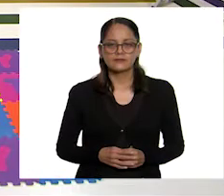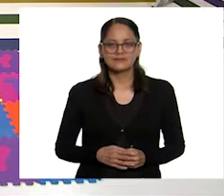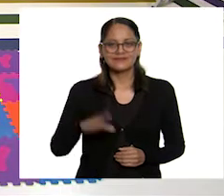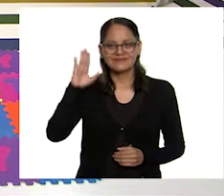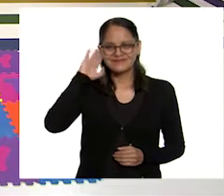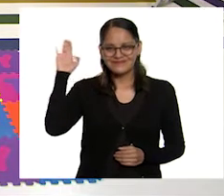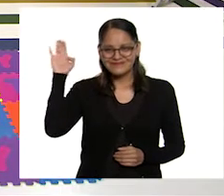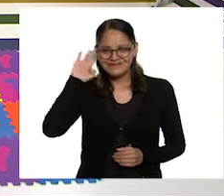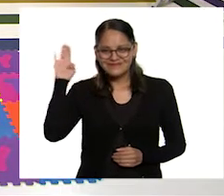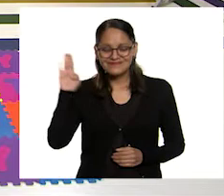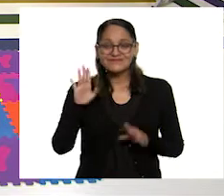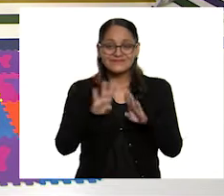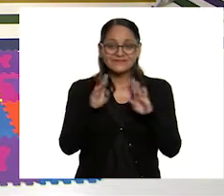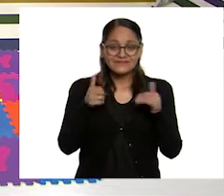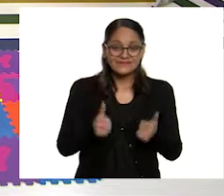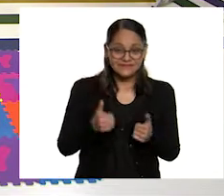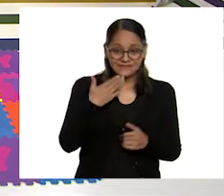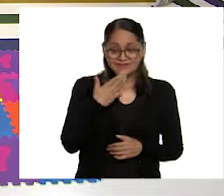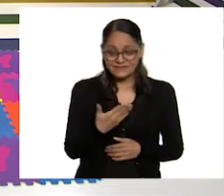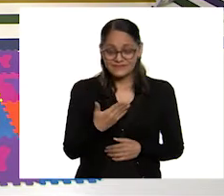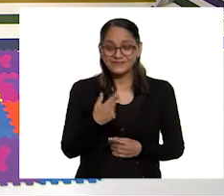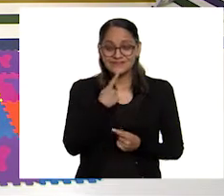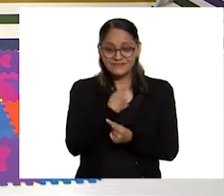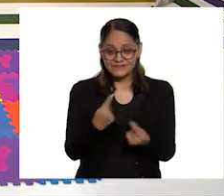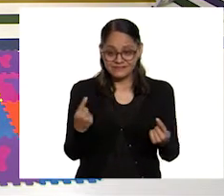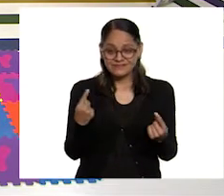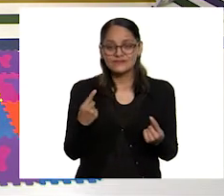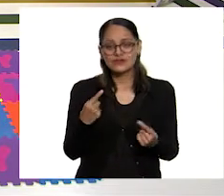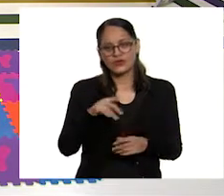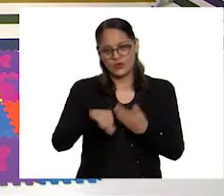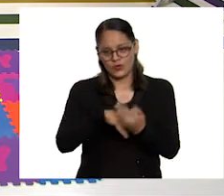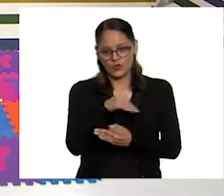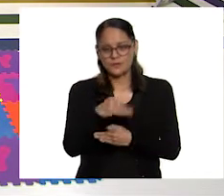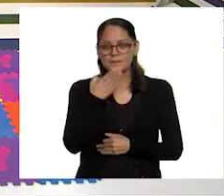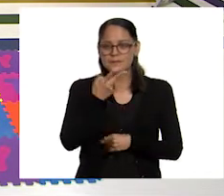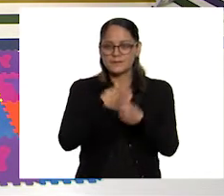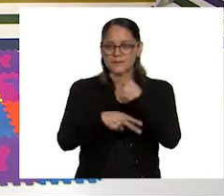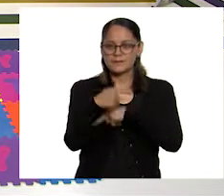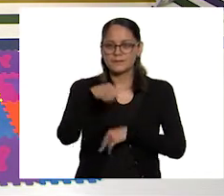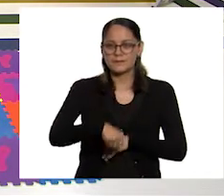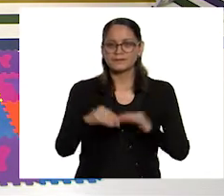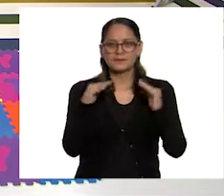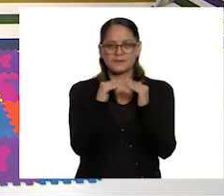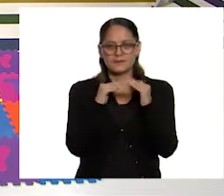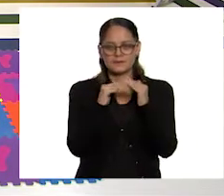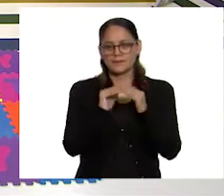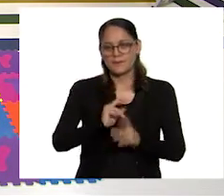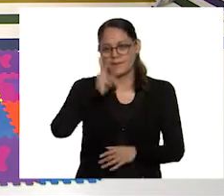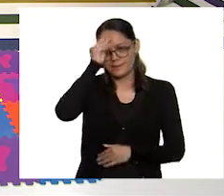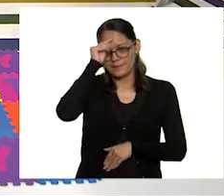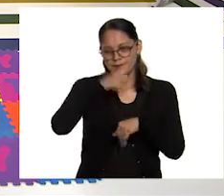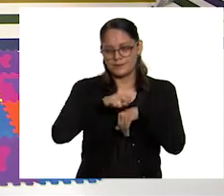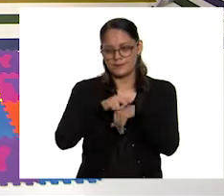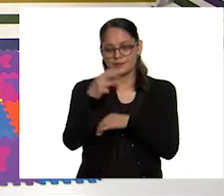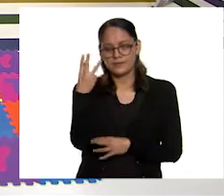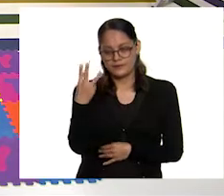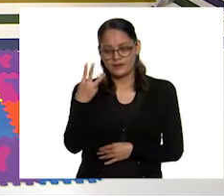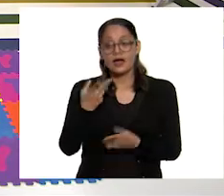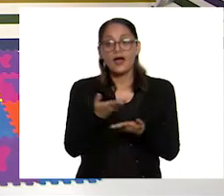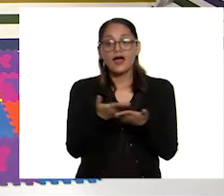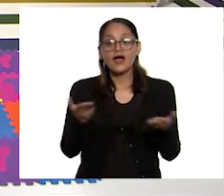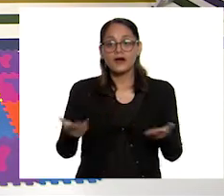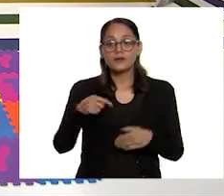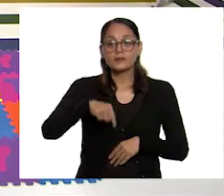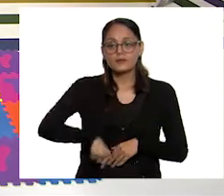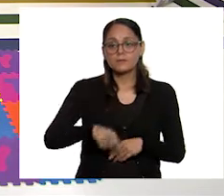¡Hola! ¿Cómo están, niñas y niños? Bienvenidas y bienvenidos a Aprenden Casa 3. Esta es la asignatura